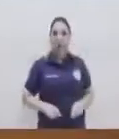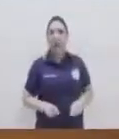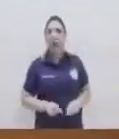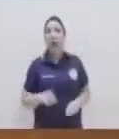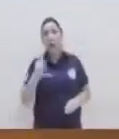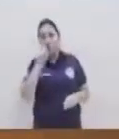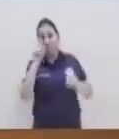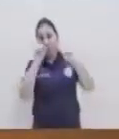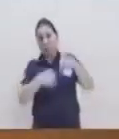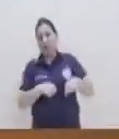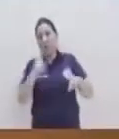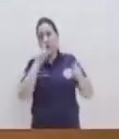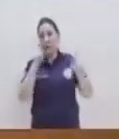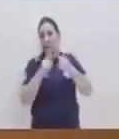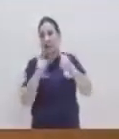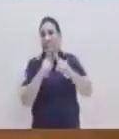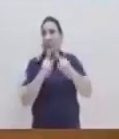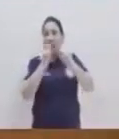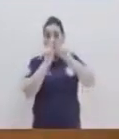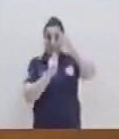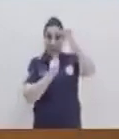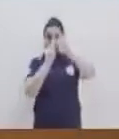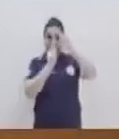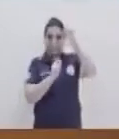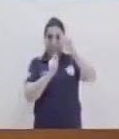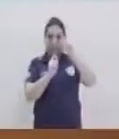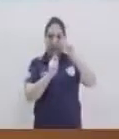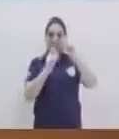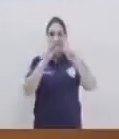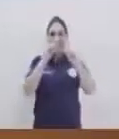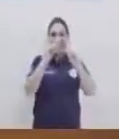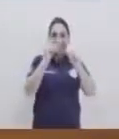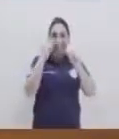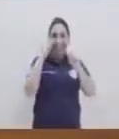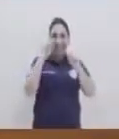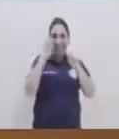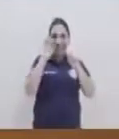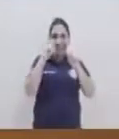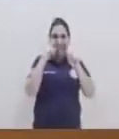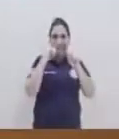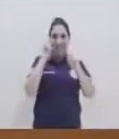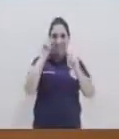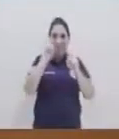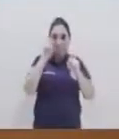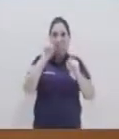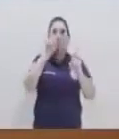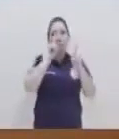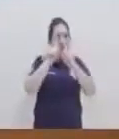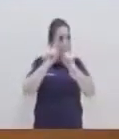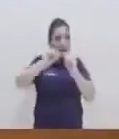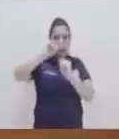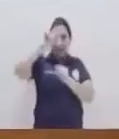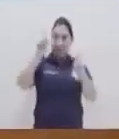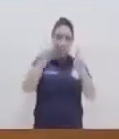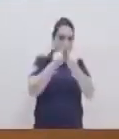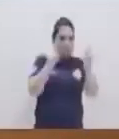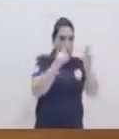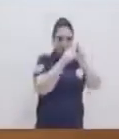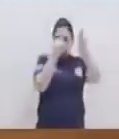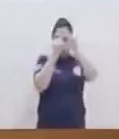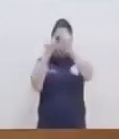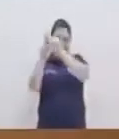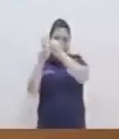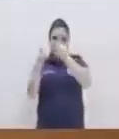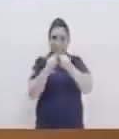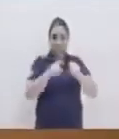Y podemos también comparar del vértice hacia la directriz. Y podemos ver que también es la misma